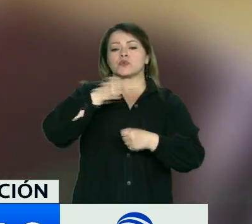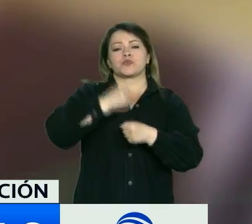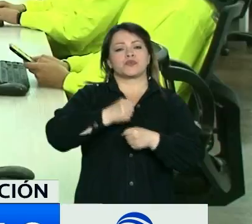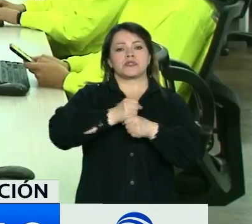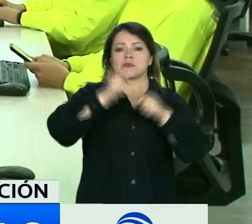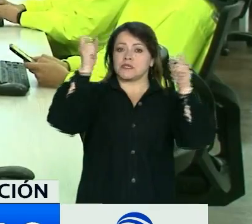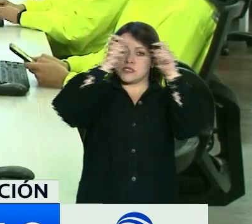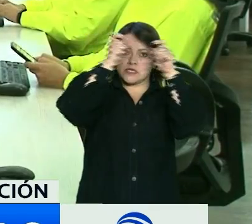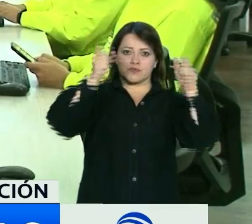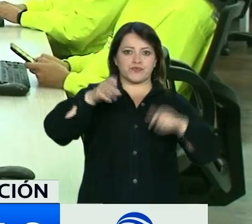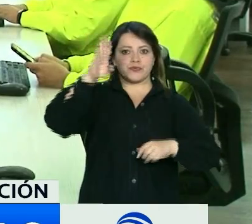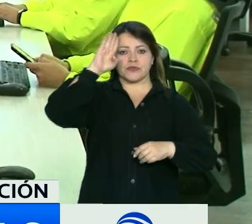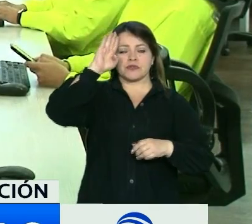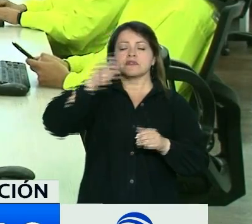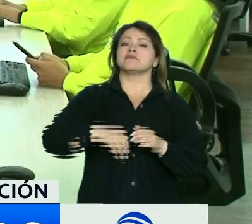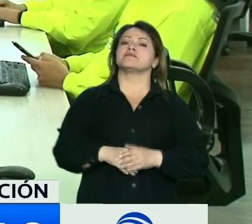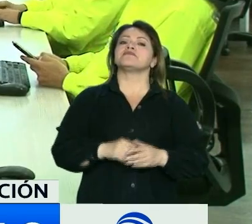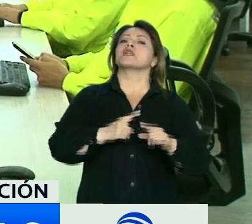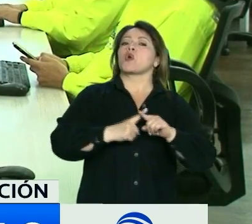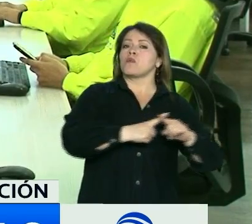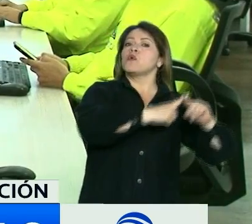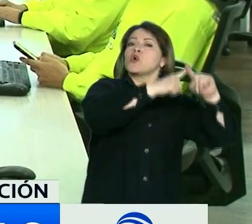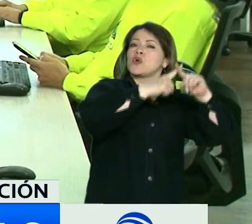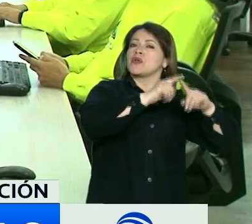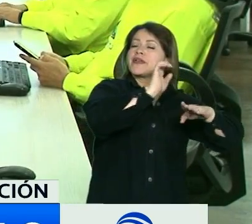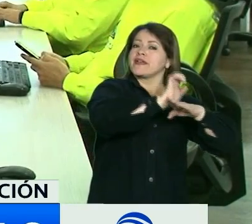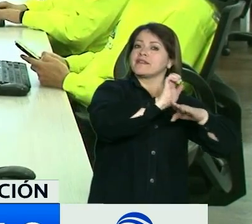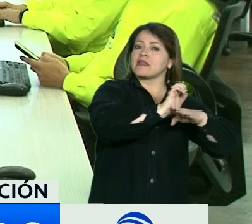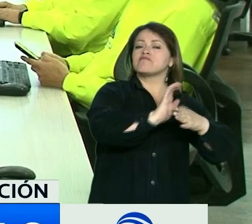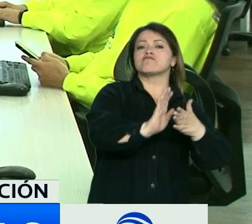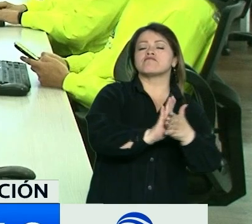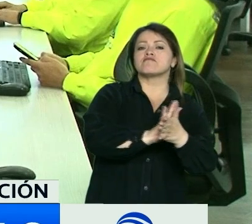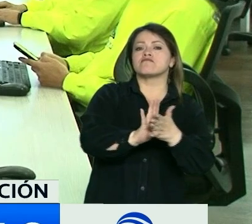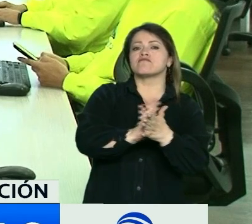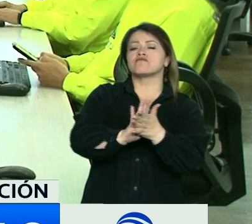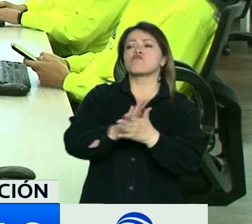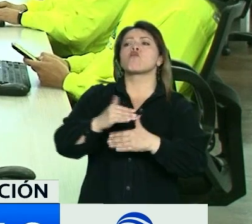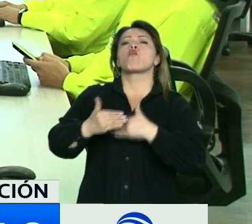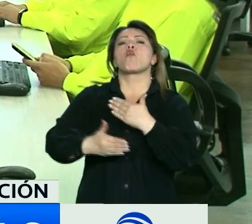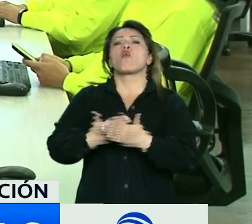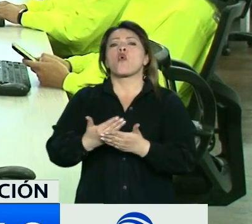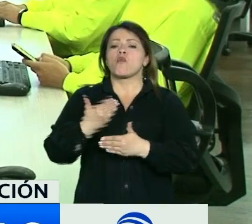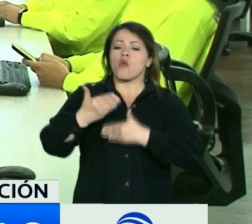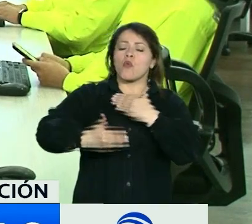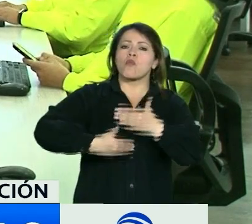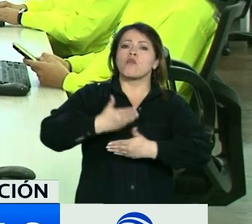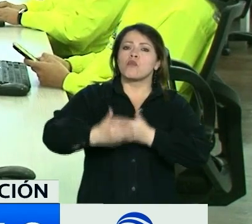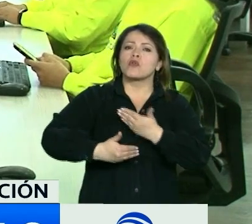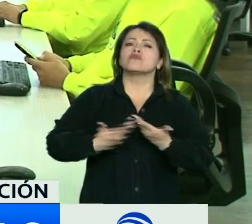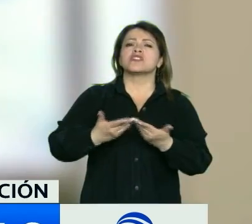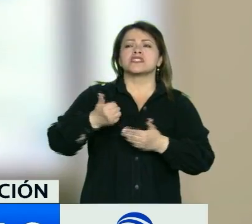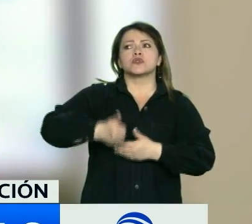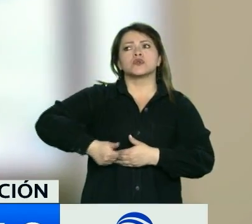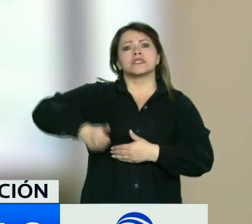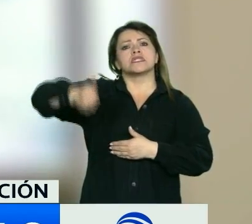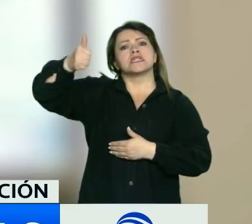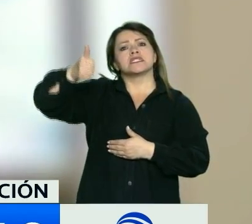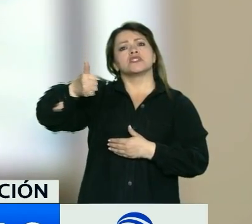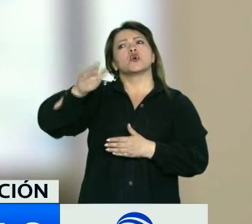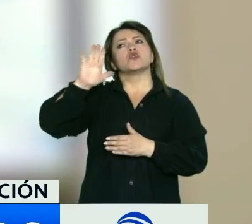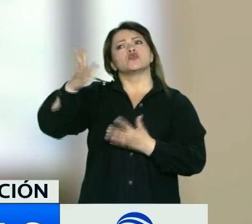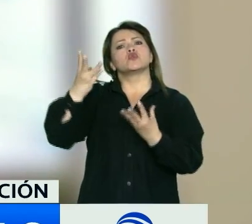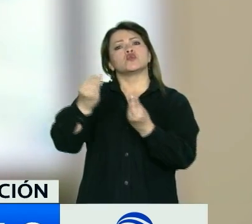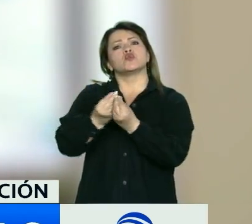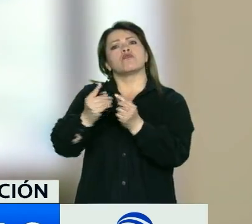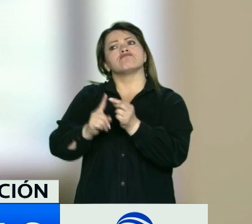Nacional. Por otra parte, la Procuraduría solicitó la información de cómo se realiza este tipo de procedimiento en la Dirección de Inteligencia de la